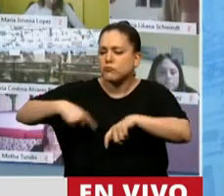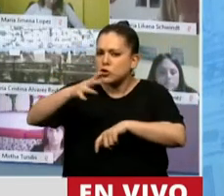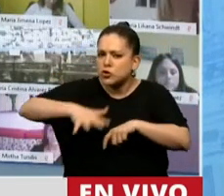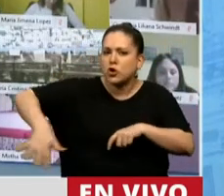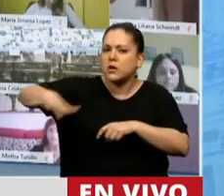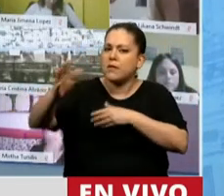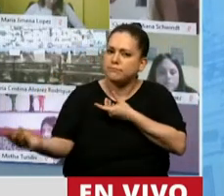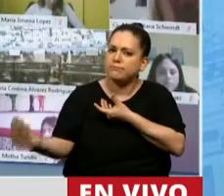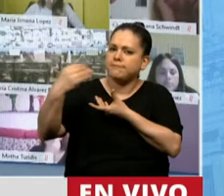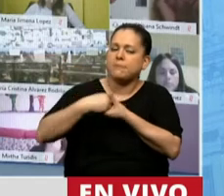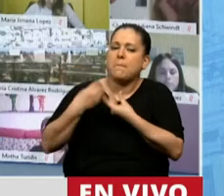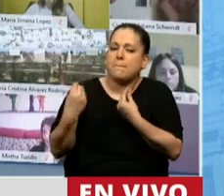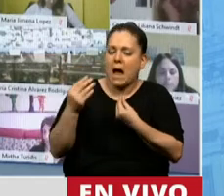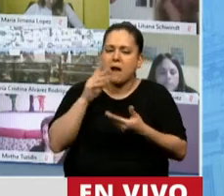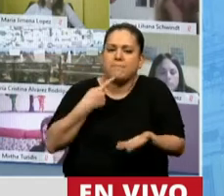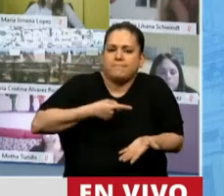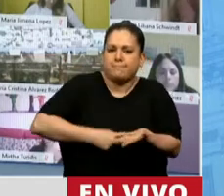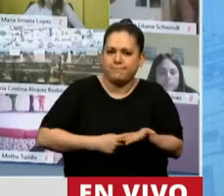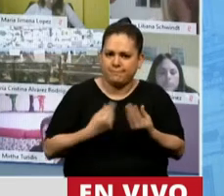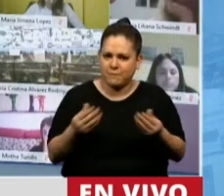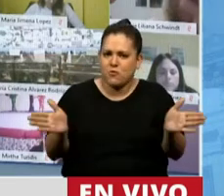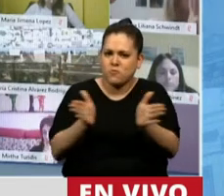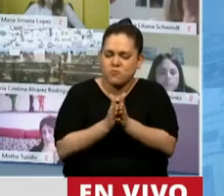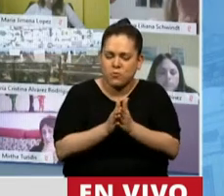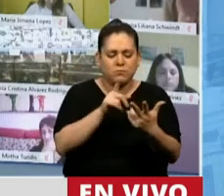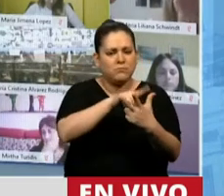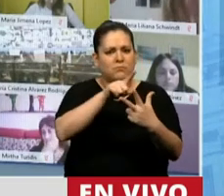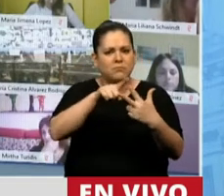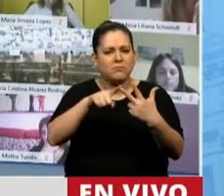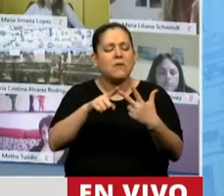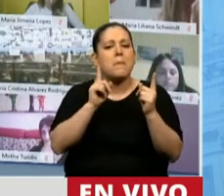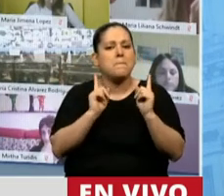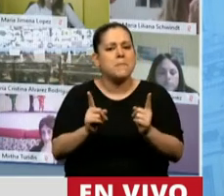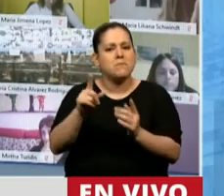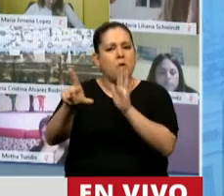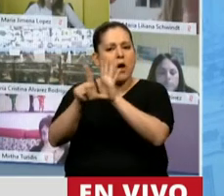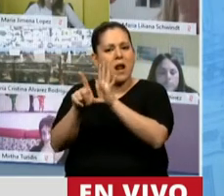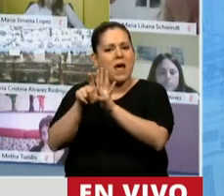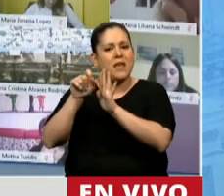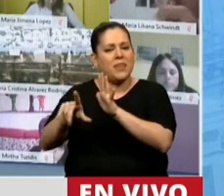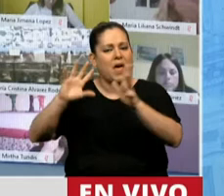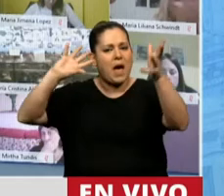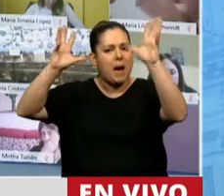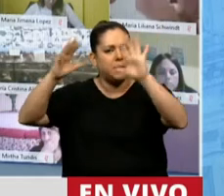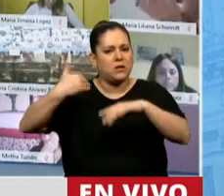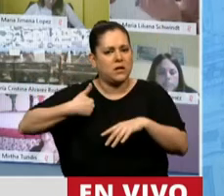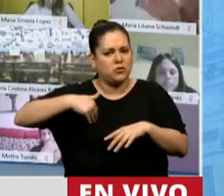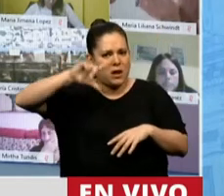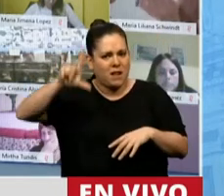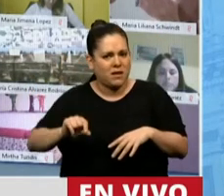Estos tres pilares, si bien están ciertamente contemplados en la vasta legislación ambiental argentina, que desde